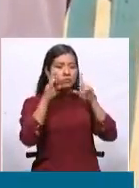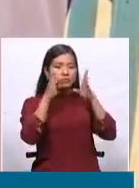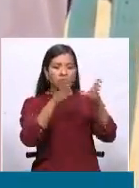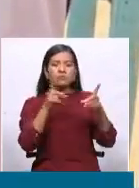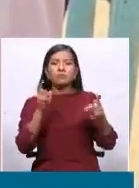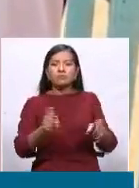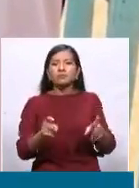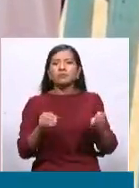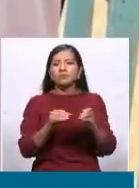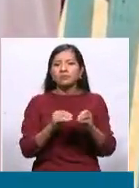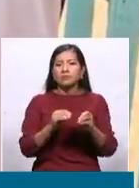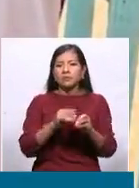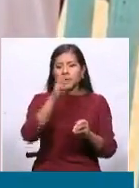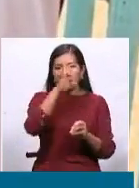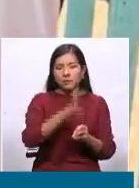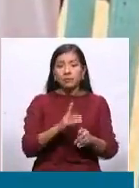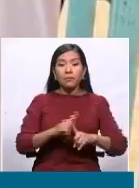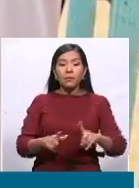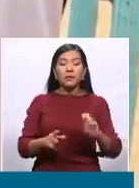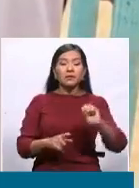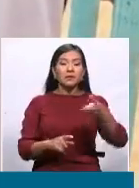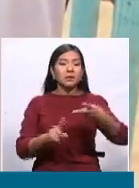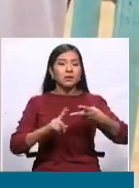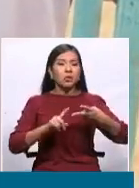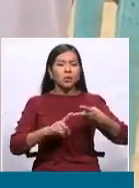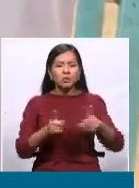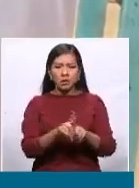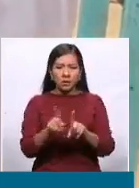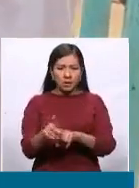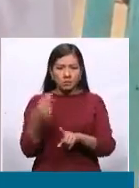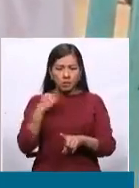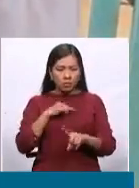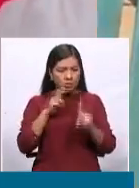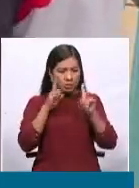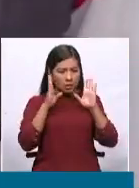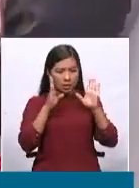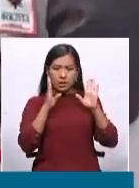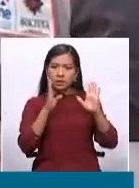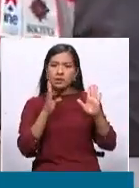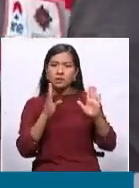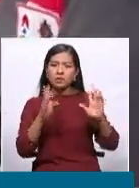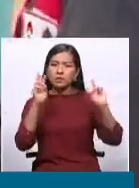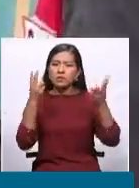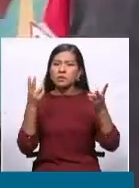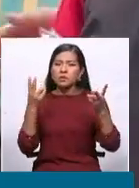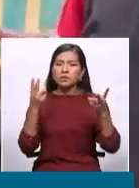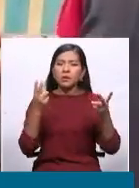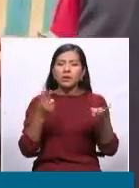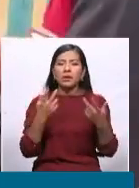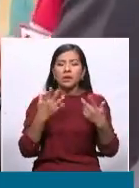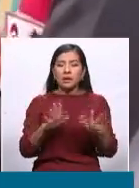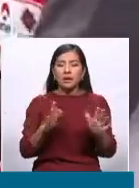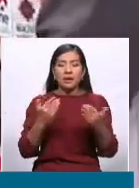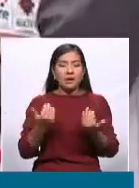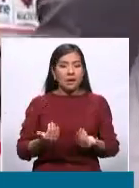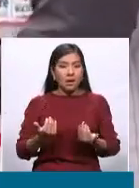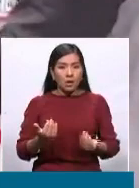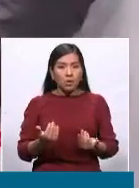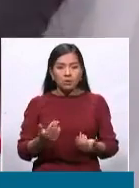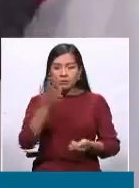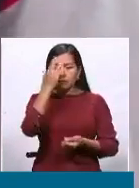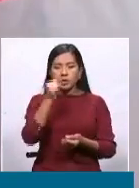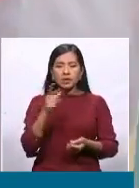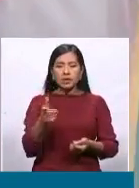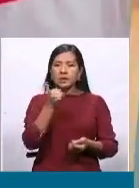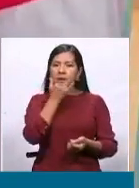taxativa. Segundo, llama la atención de que ahora, ante el fallido